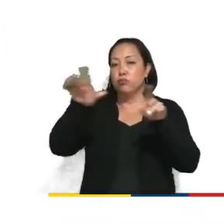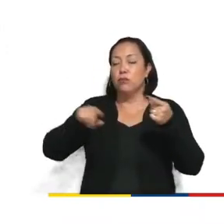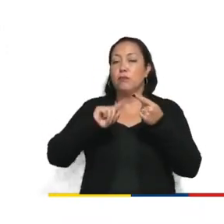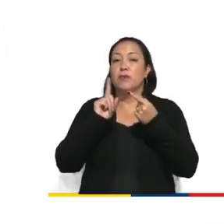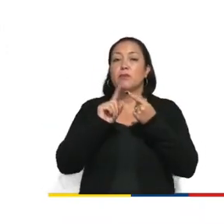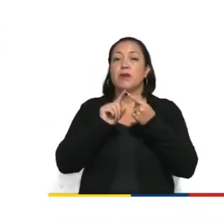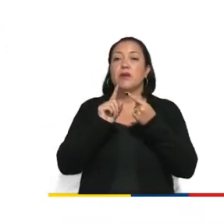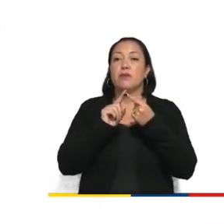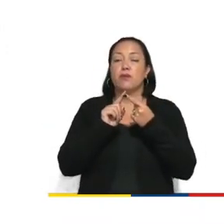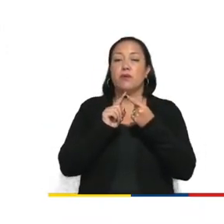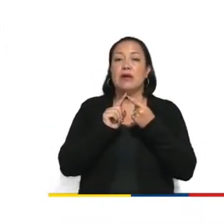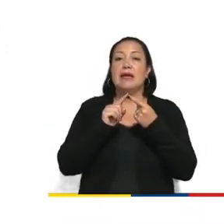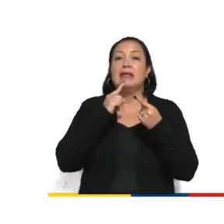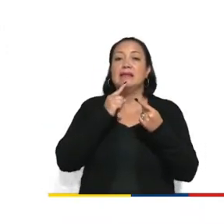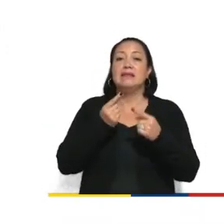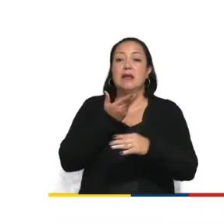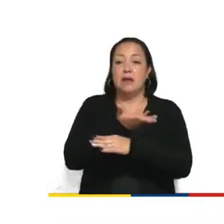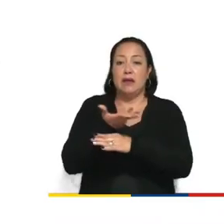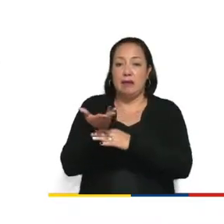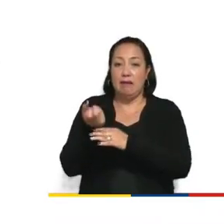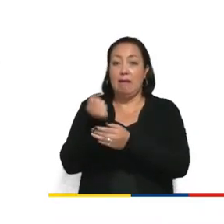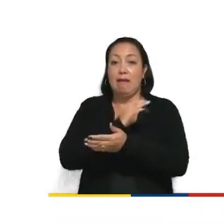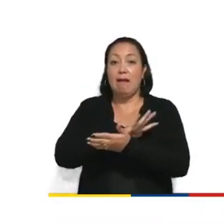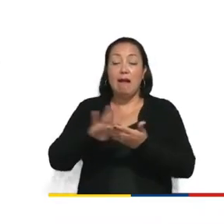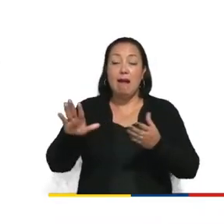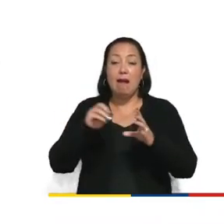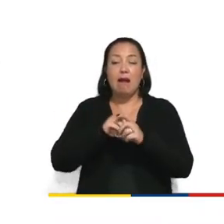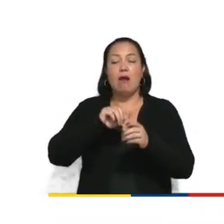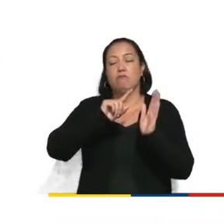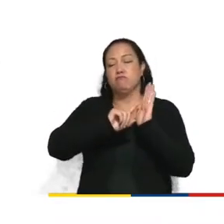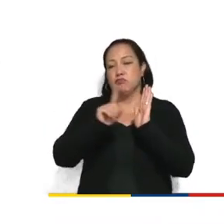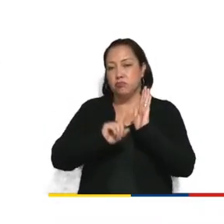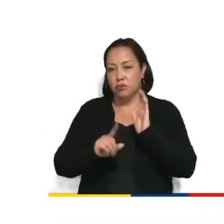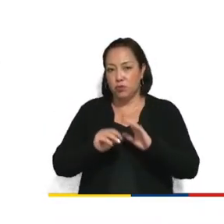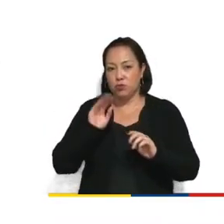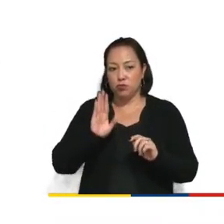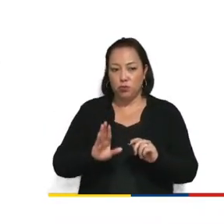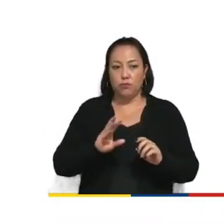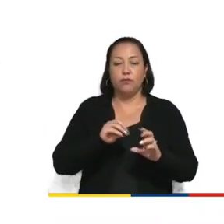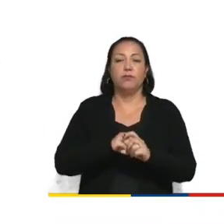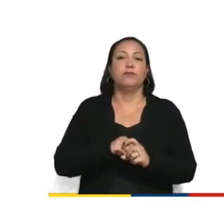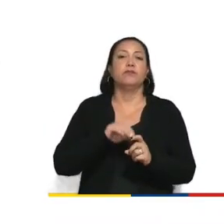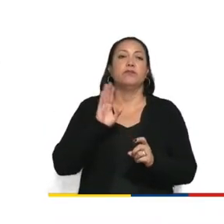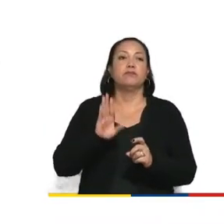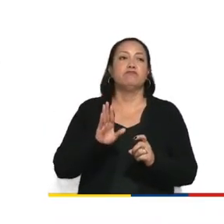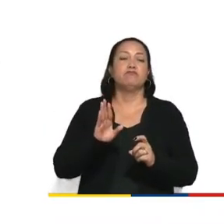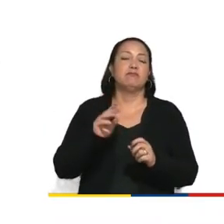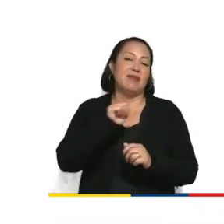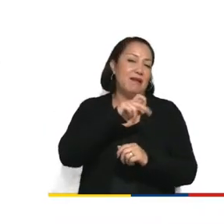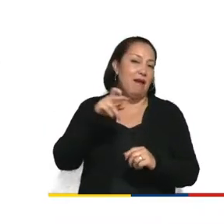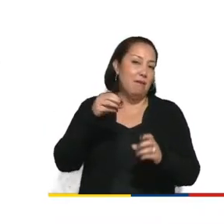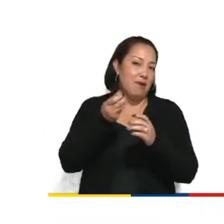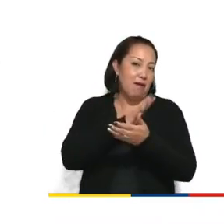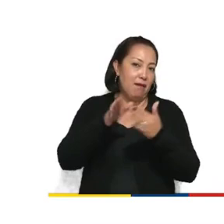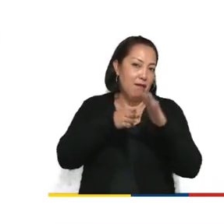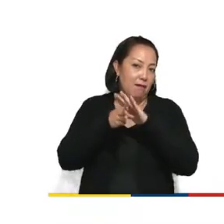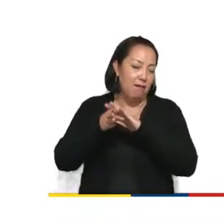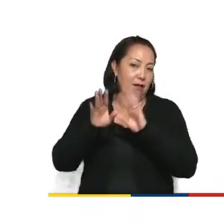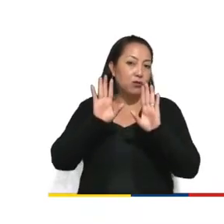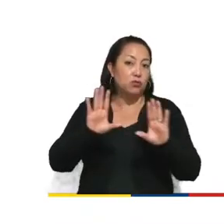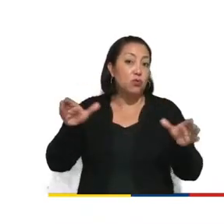prohibir las ofertas de subinternet o un internet segmentado de Zero Rating, de aplicaciones individuales y clases de